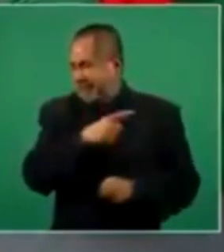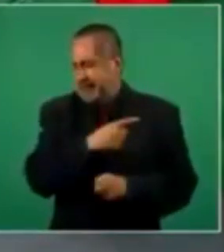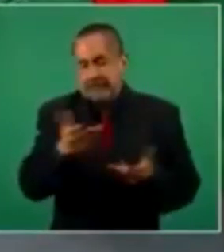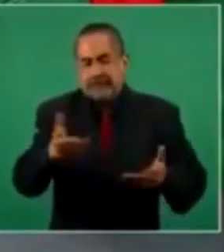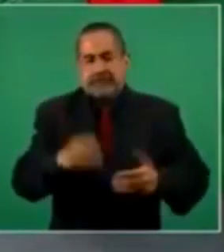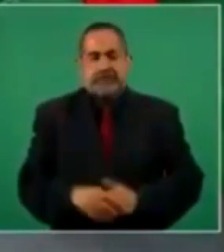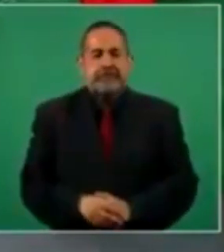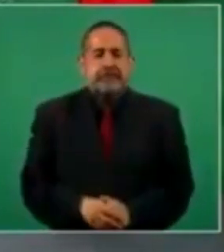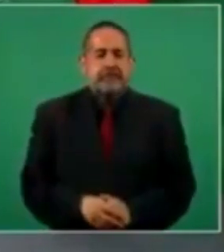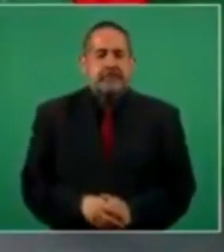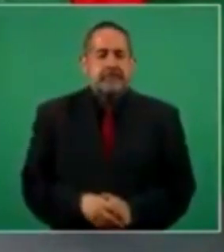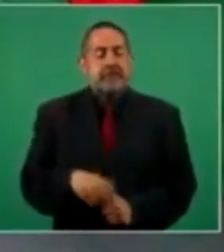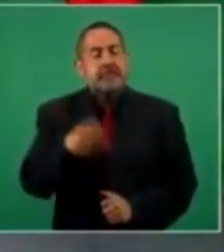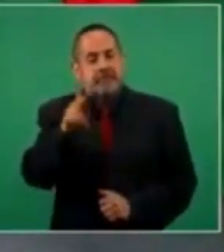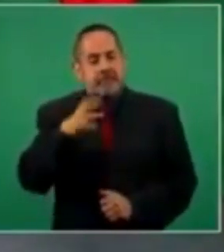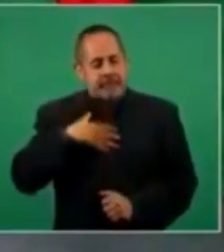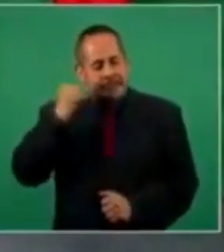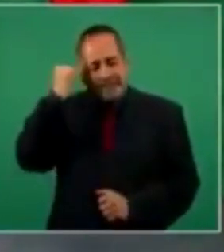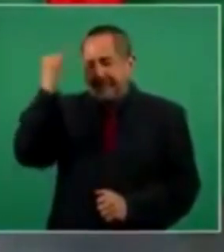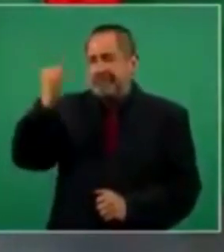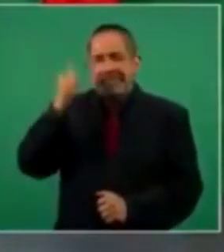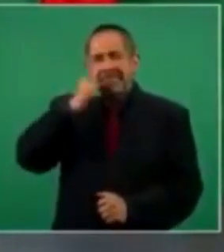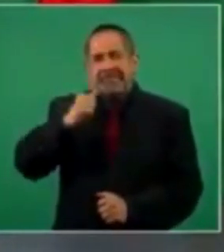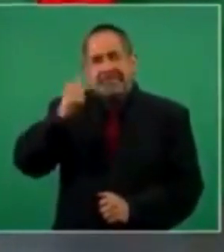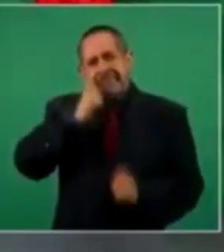pero me lo imagino. Bueno,